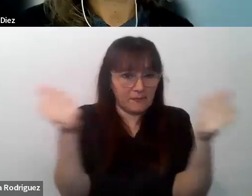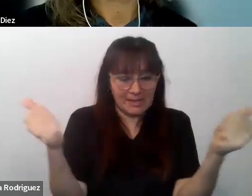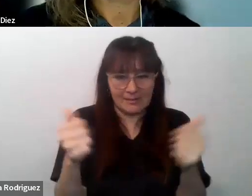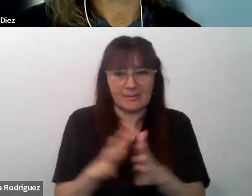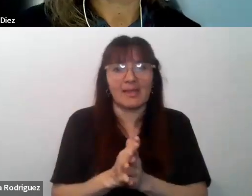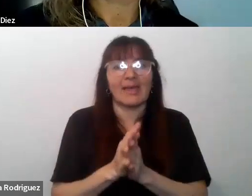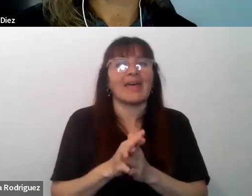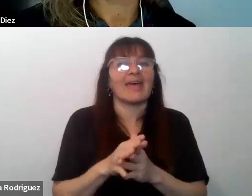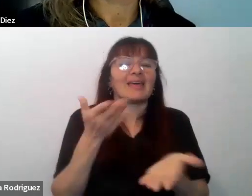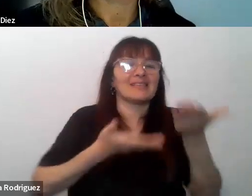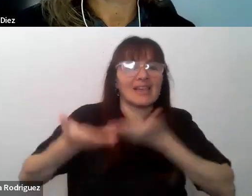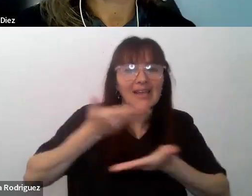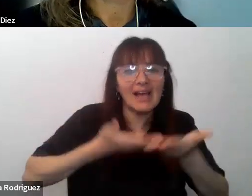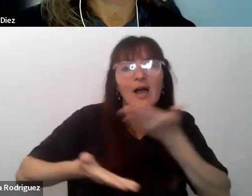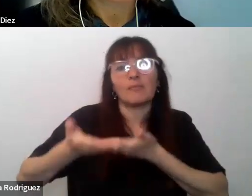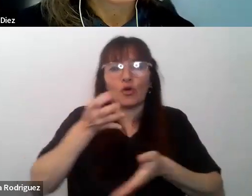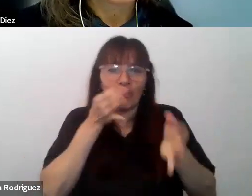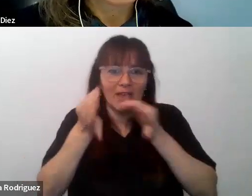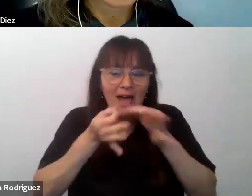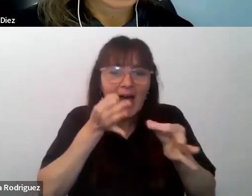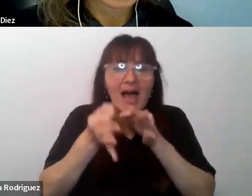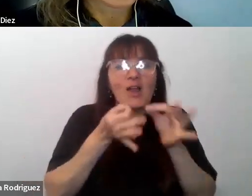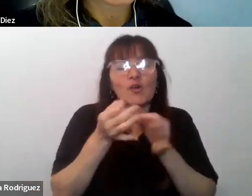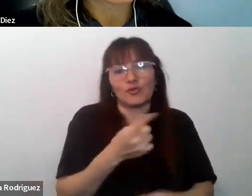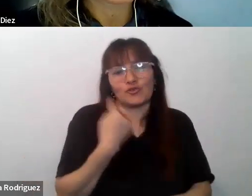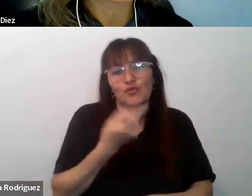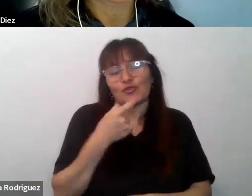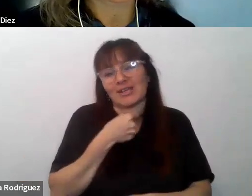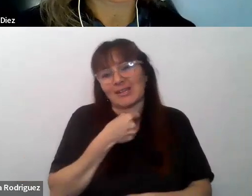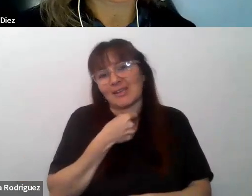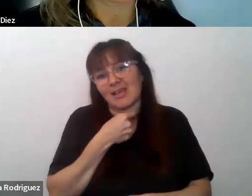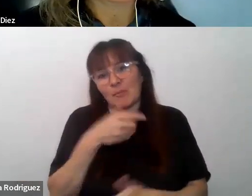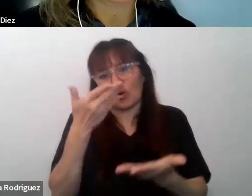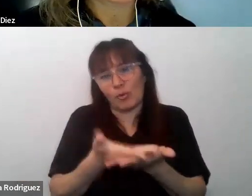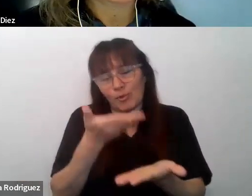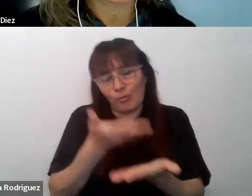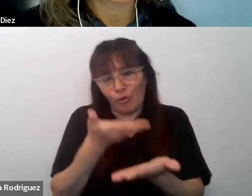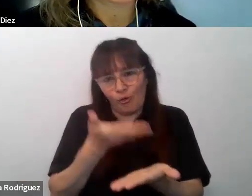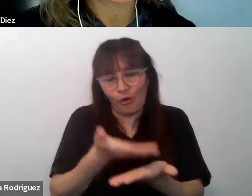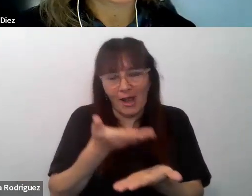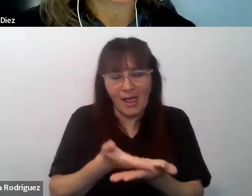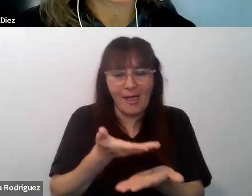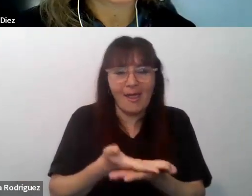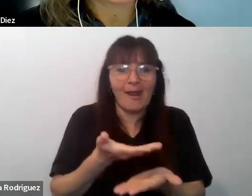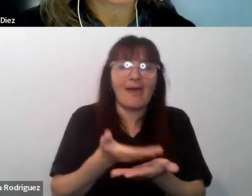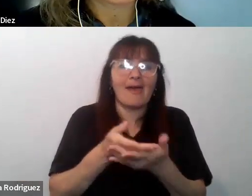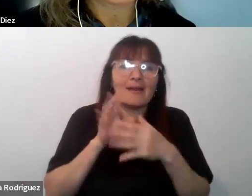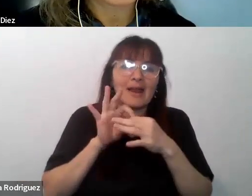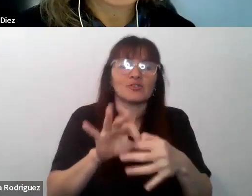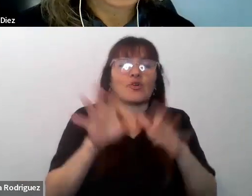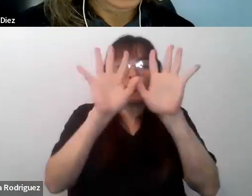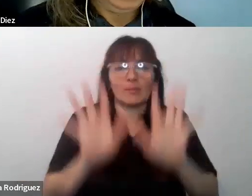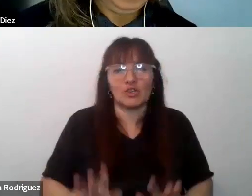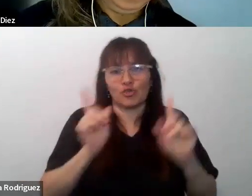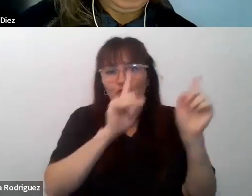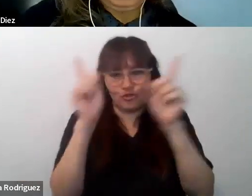intercambio de este diálogo que pretendimos digamos poner sobre la mesa en torno a la formación de docentes